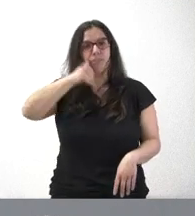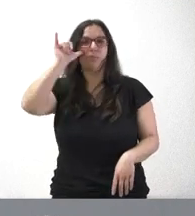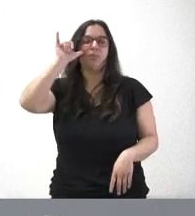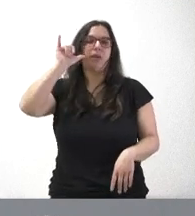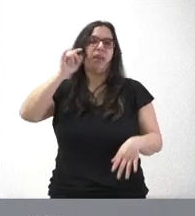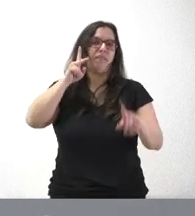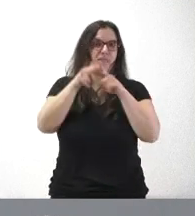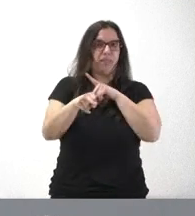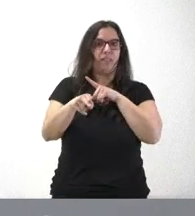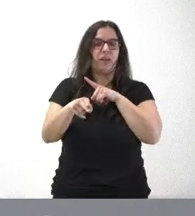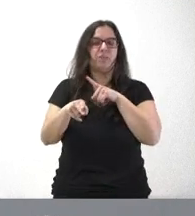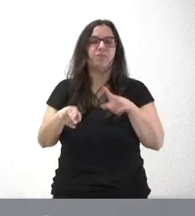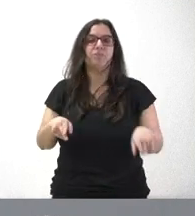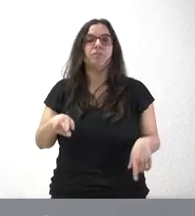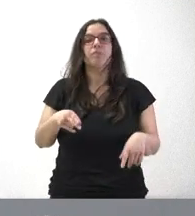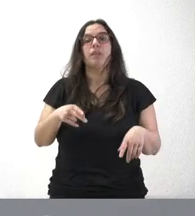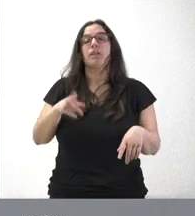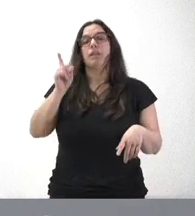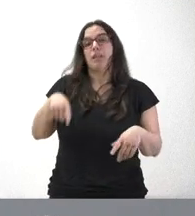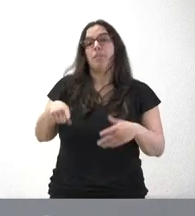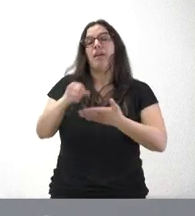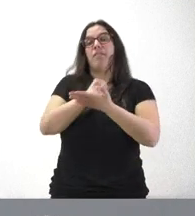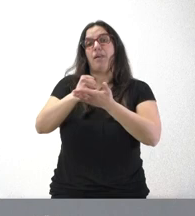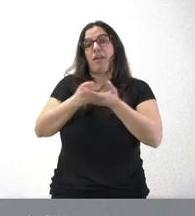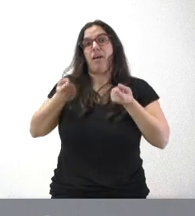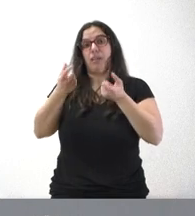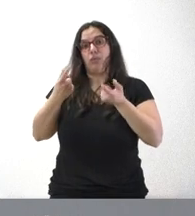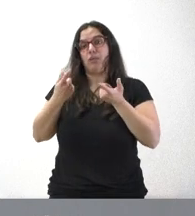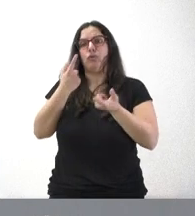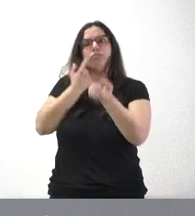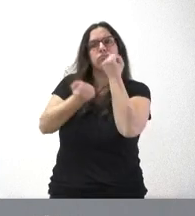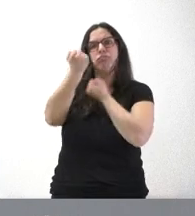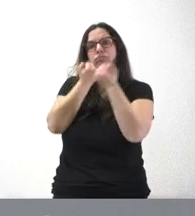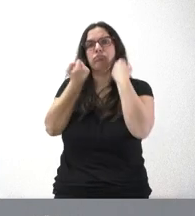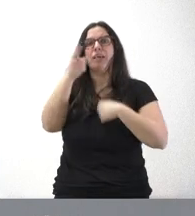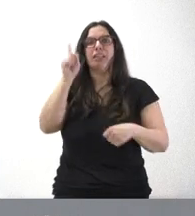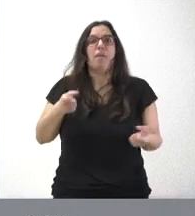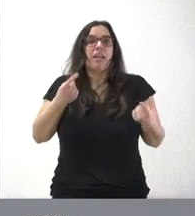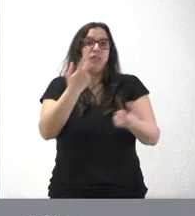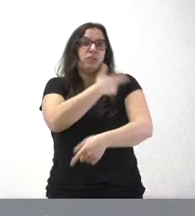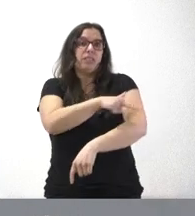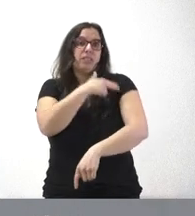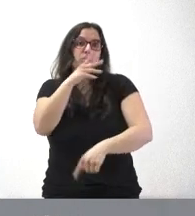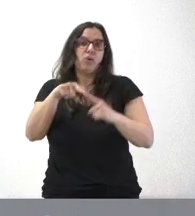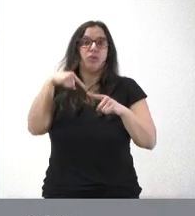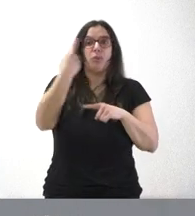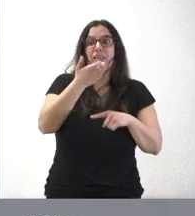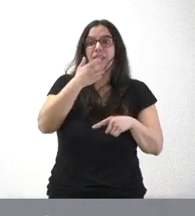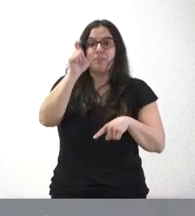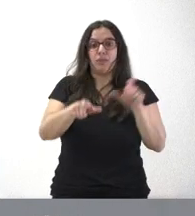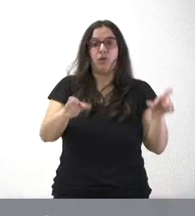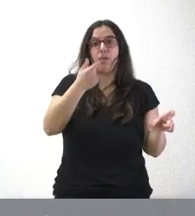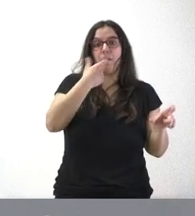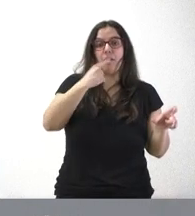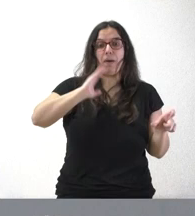que tienen este tipo de tratamientos, el gasto farmacéutico asociado a la prescripción innecesaria y el gasto sanitario inherente a las consecuencias a los efectos adversos de la medicación.